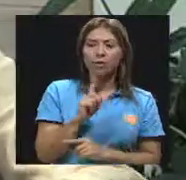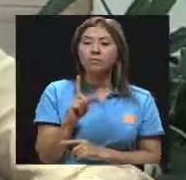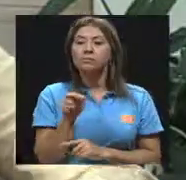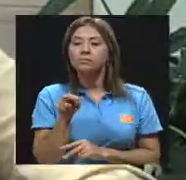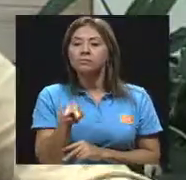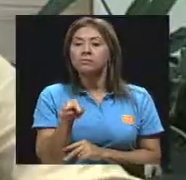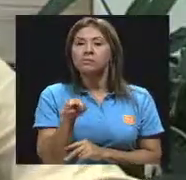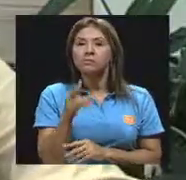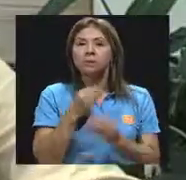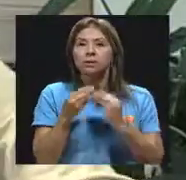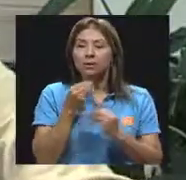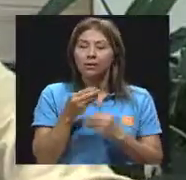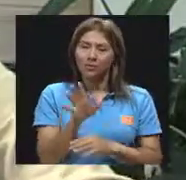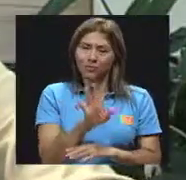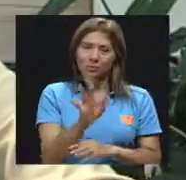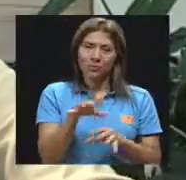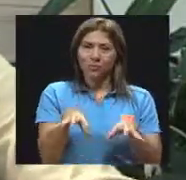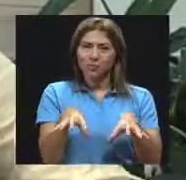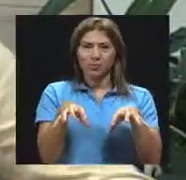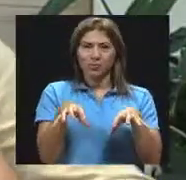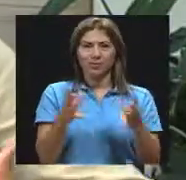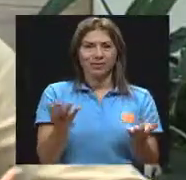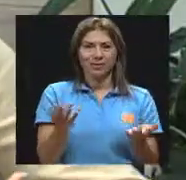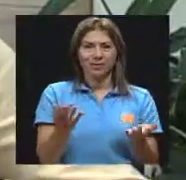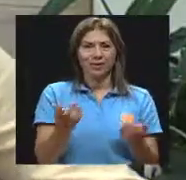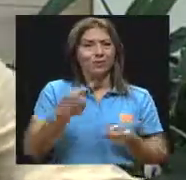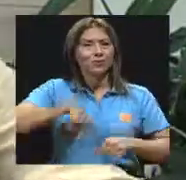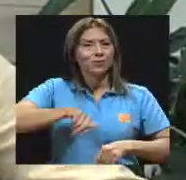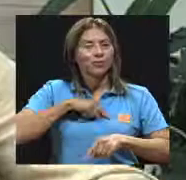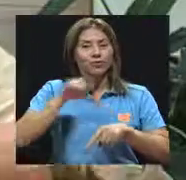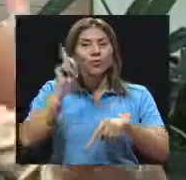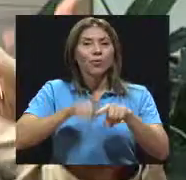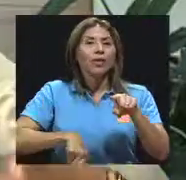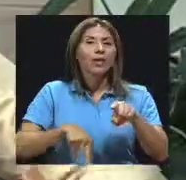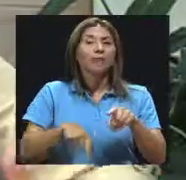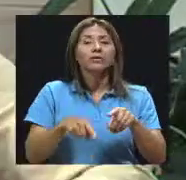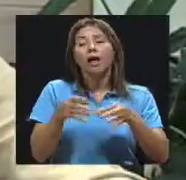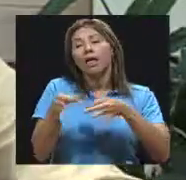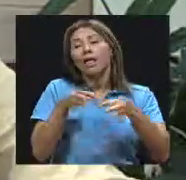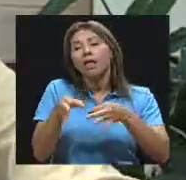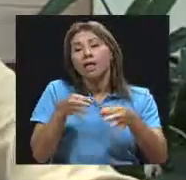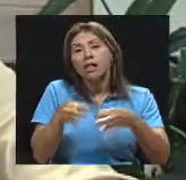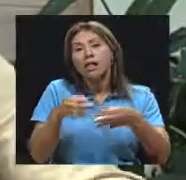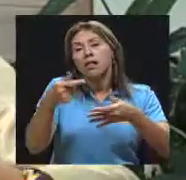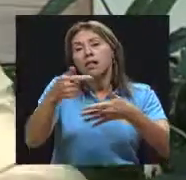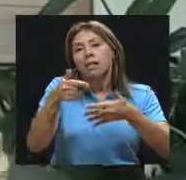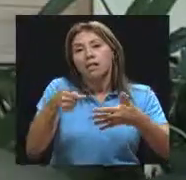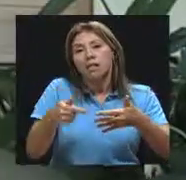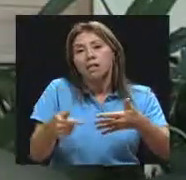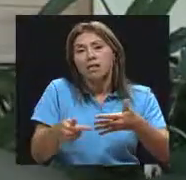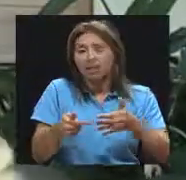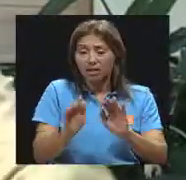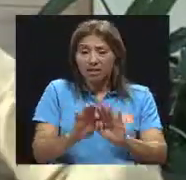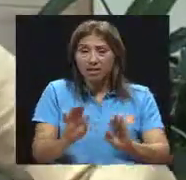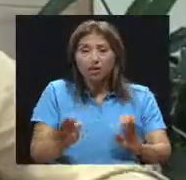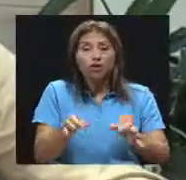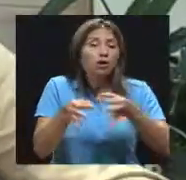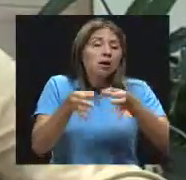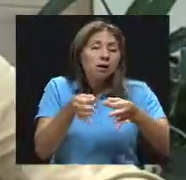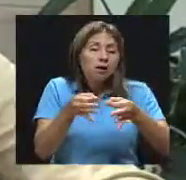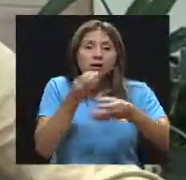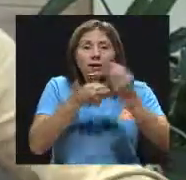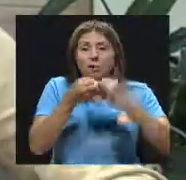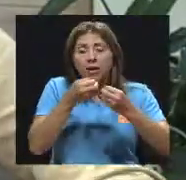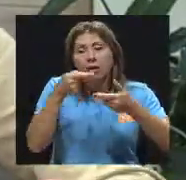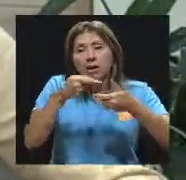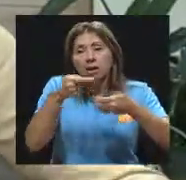demasiado estrés a la hora de la alimentación. Y tampoco podemos estar dando cátedra de nutrición en edades tan pequeñas porque para